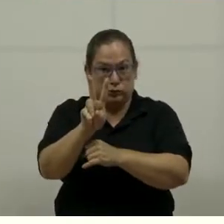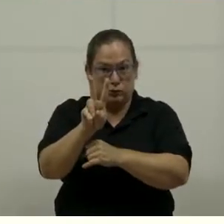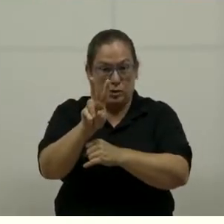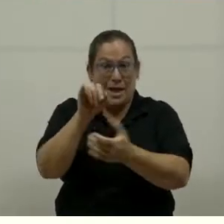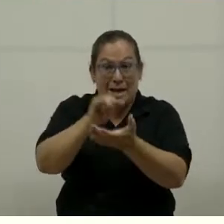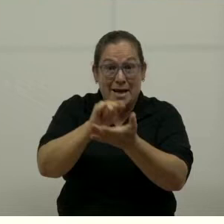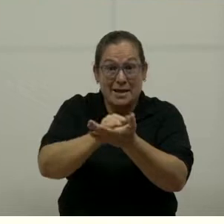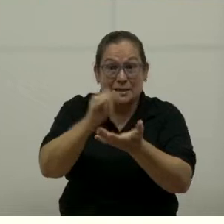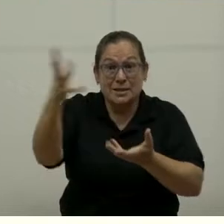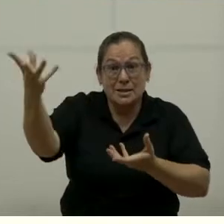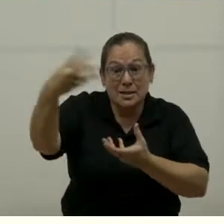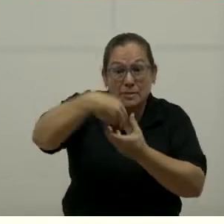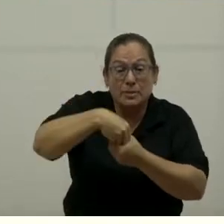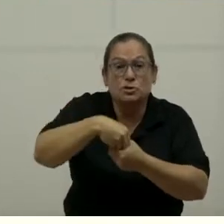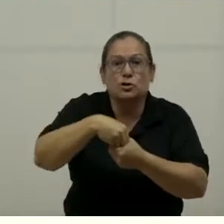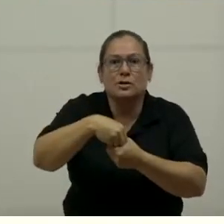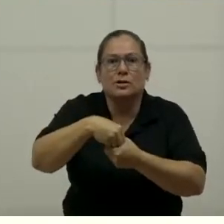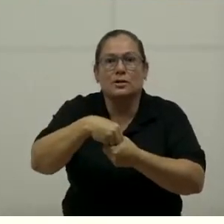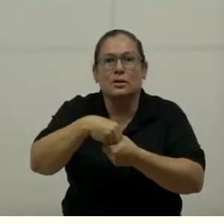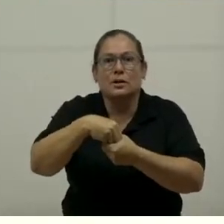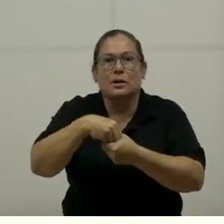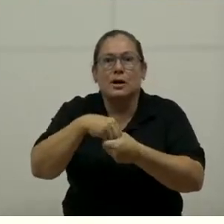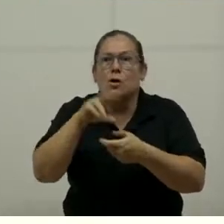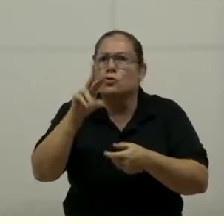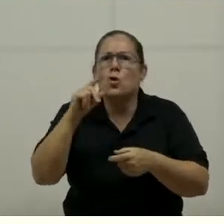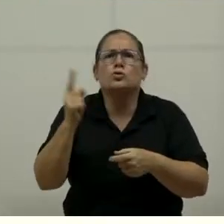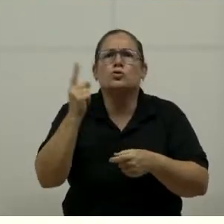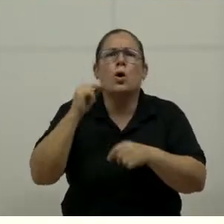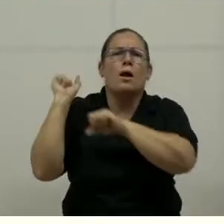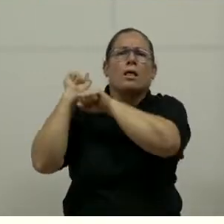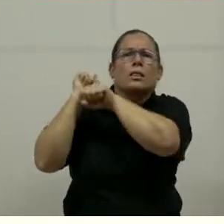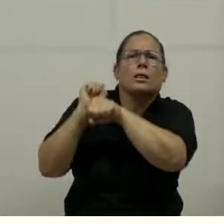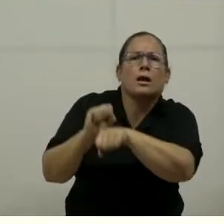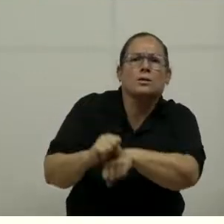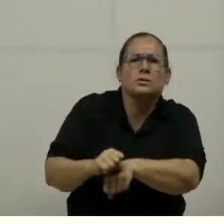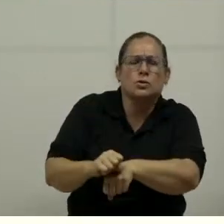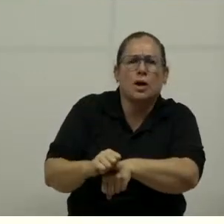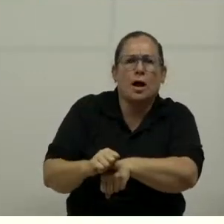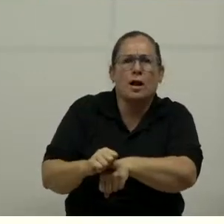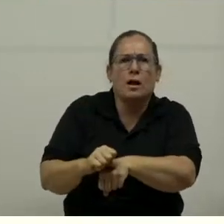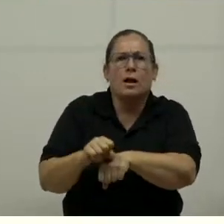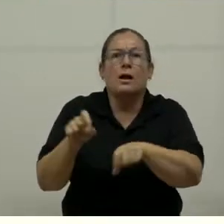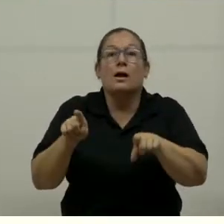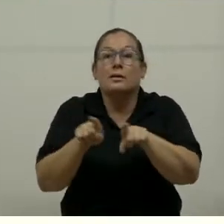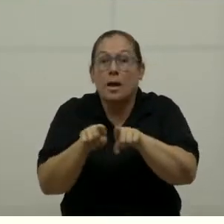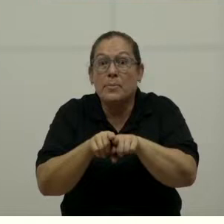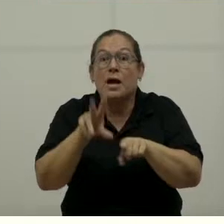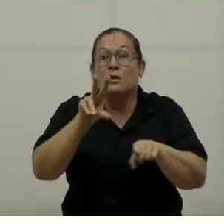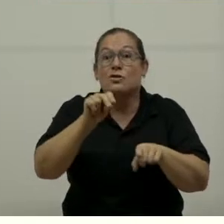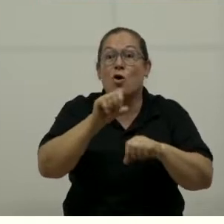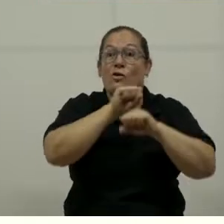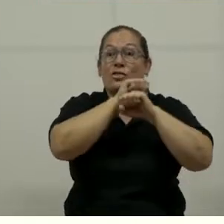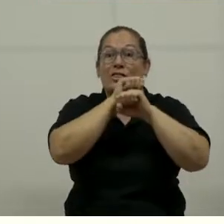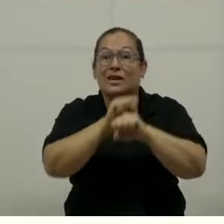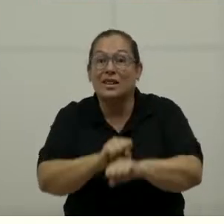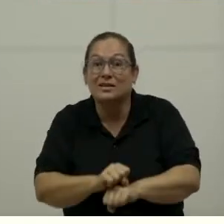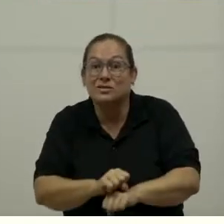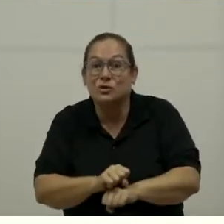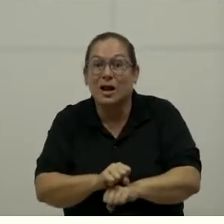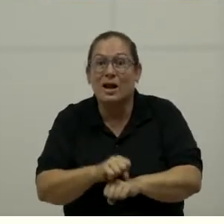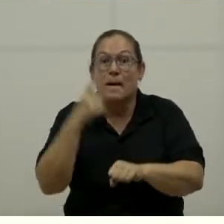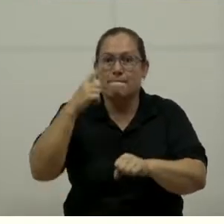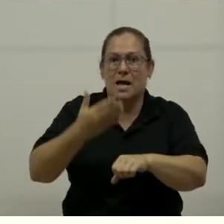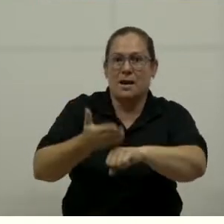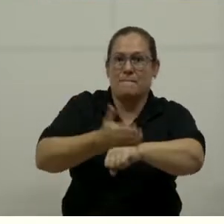esas inversiones, no solo es la inversión tradicional, hotelera y demás, sino inversiones no tradicionales para mejorar los servicios